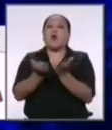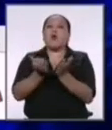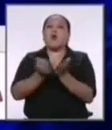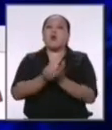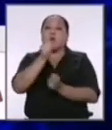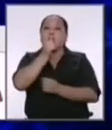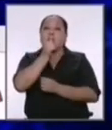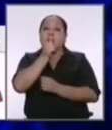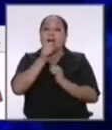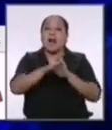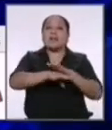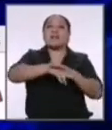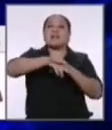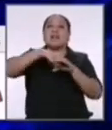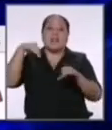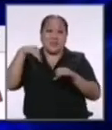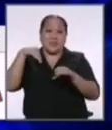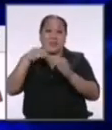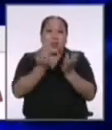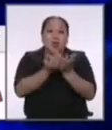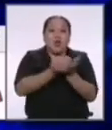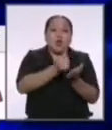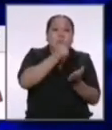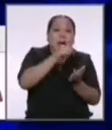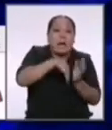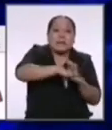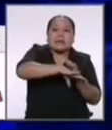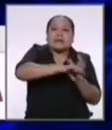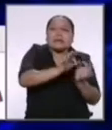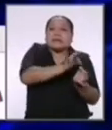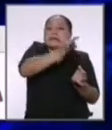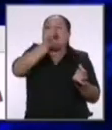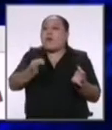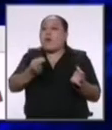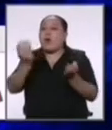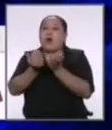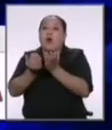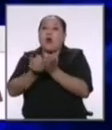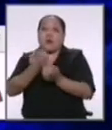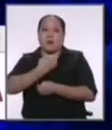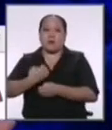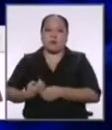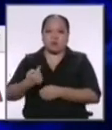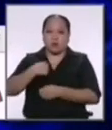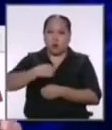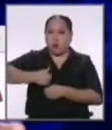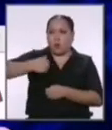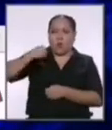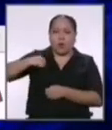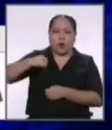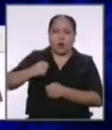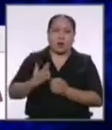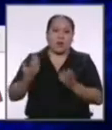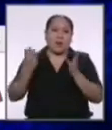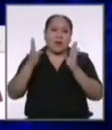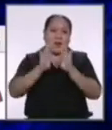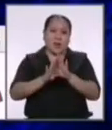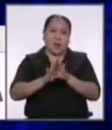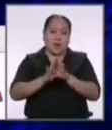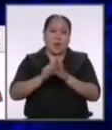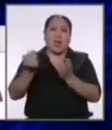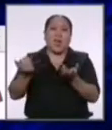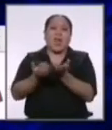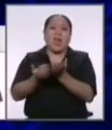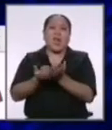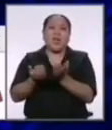salido ahora los públicos ¿cómo vamos a manejar esa situación? porque yo como alcalde hubiese tenido que cerrar el 60% de los colegios públicos en la